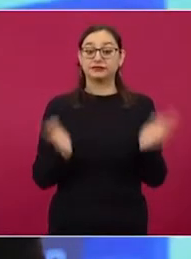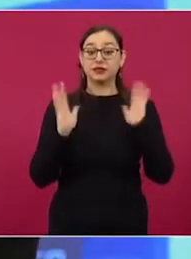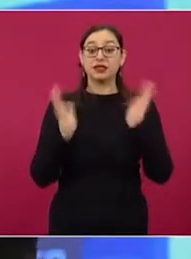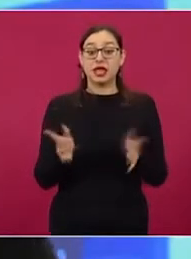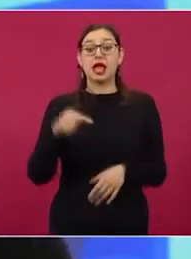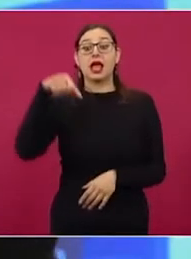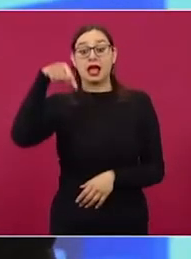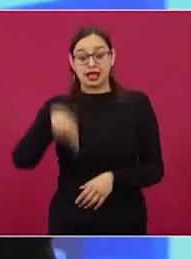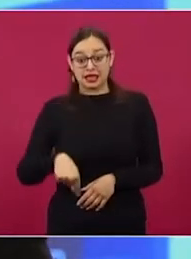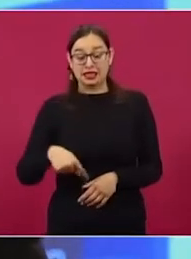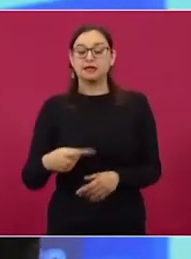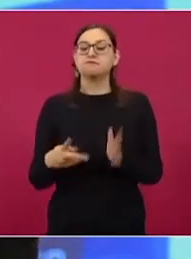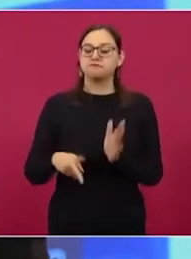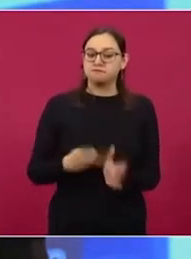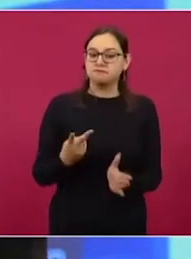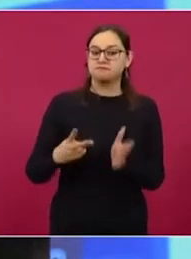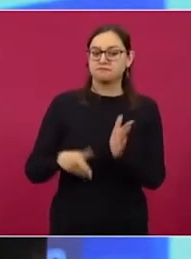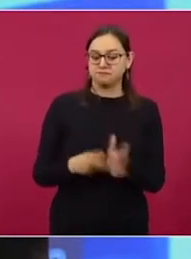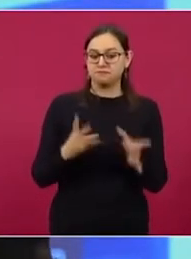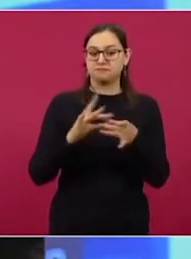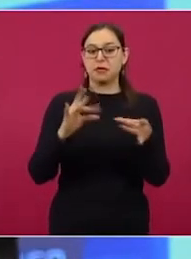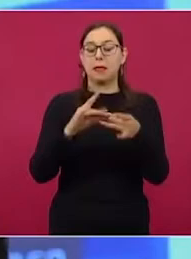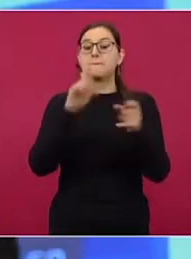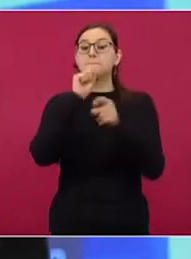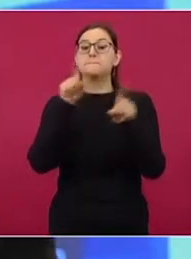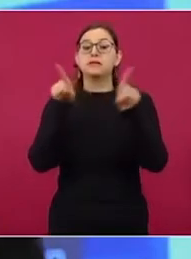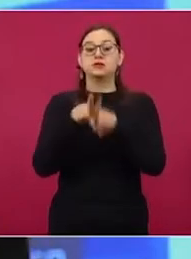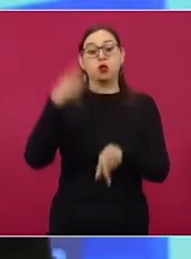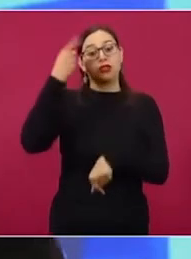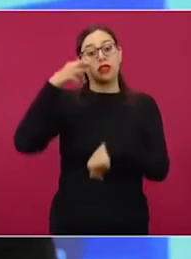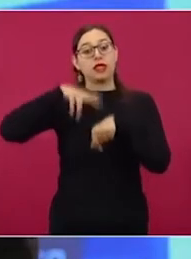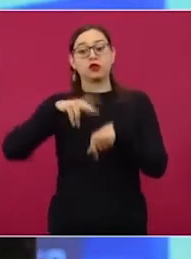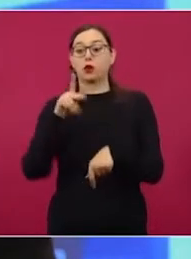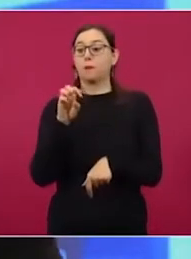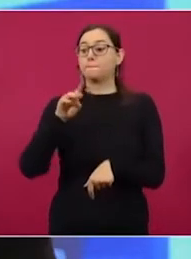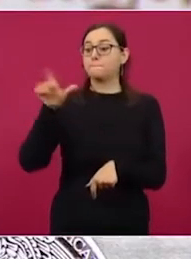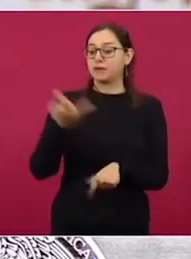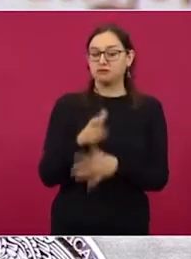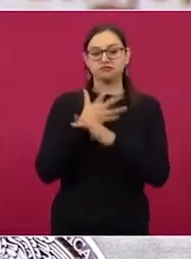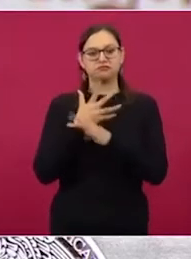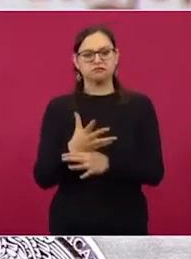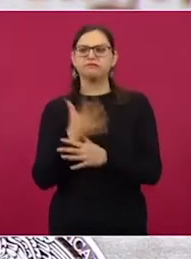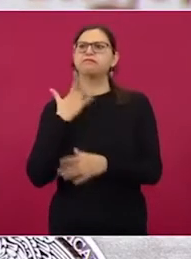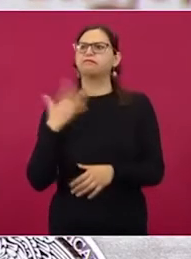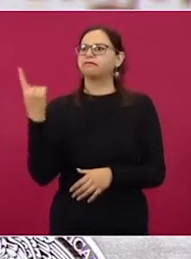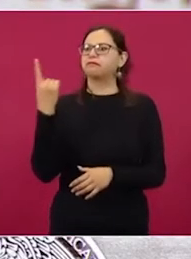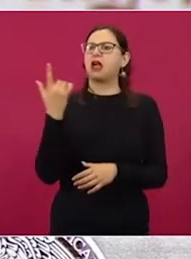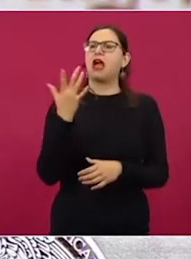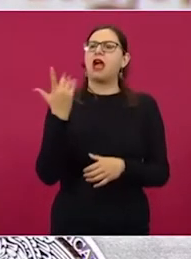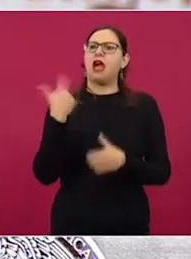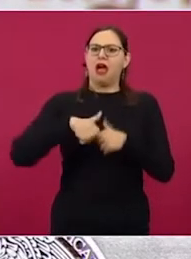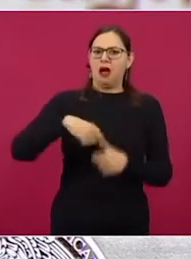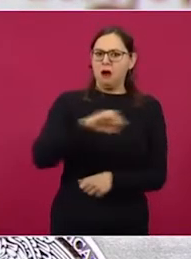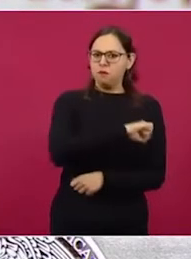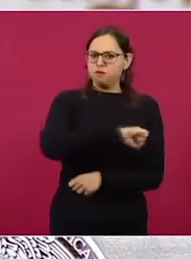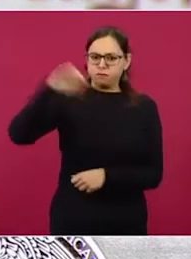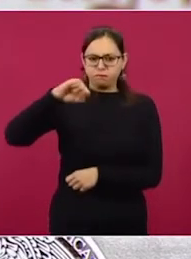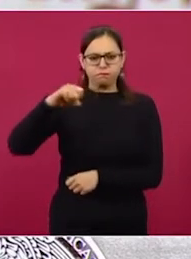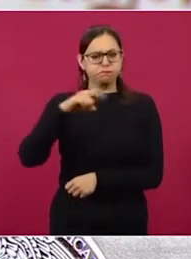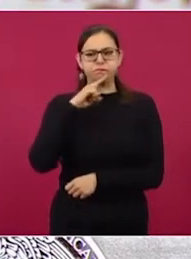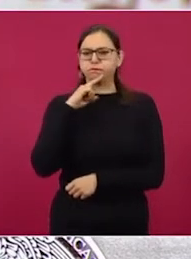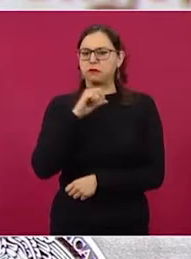conferencia el director de Pemex, Octavio Romero. No habrá gasolinazos. El precio promedio nacional se